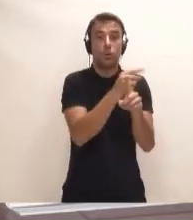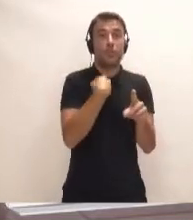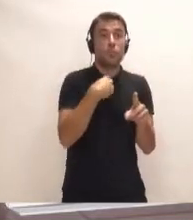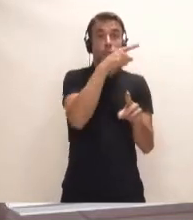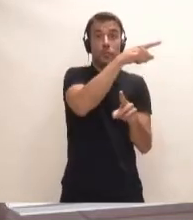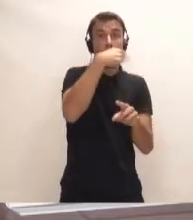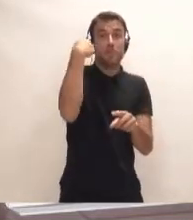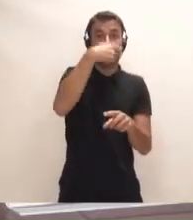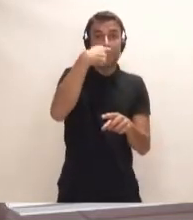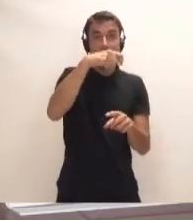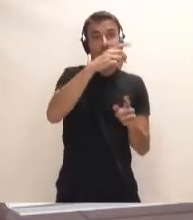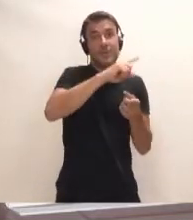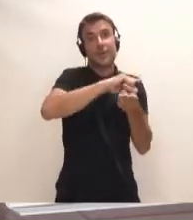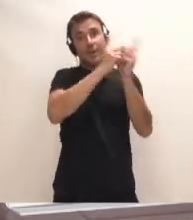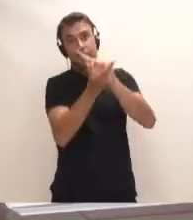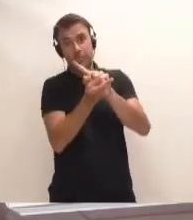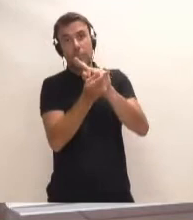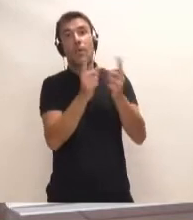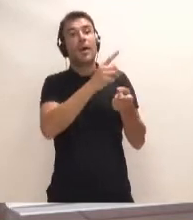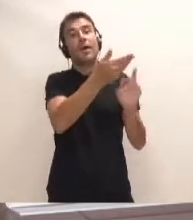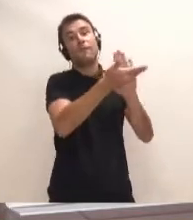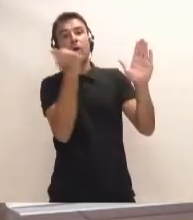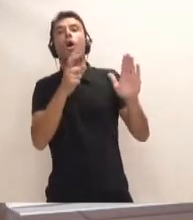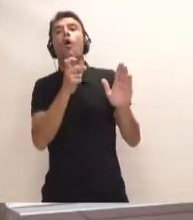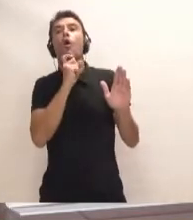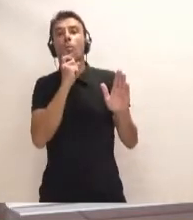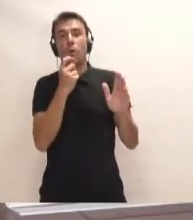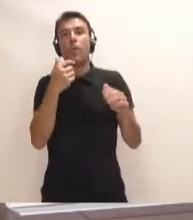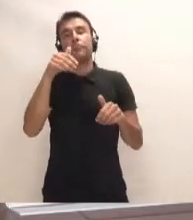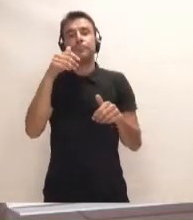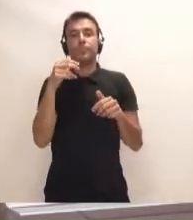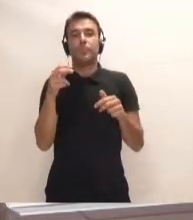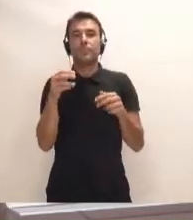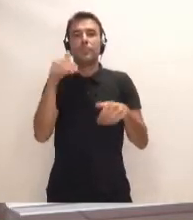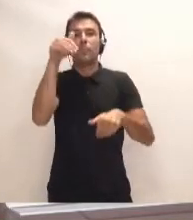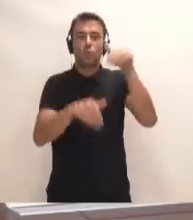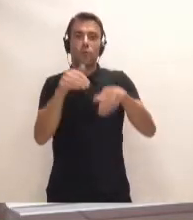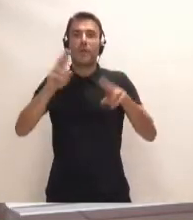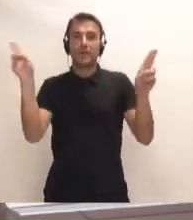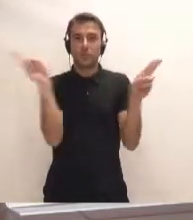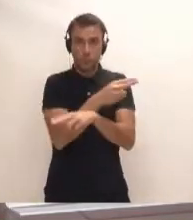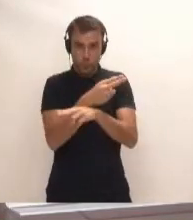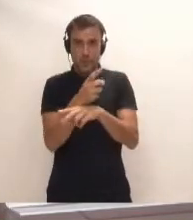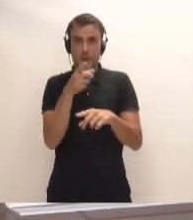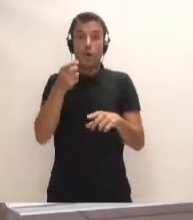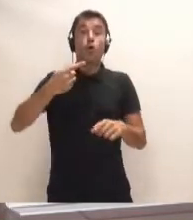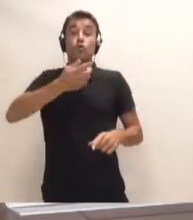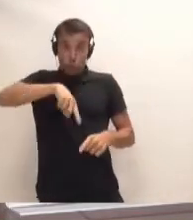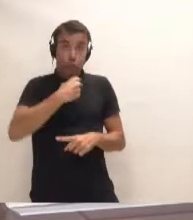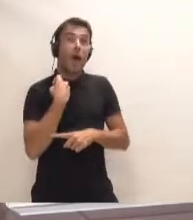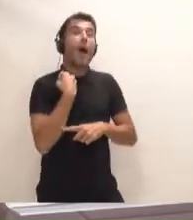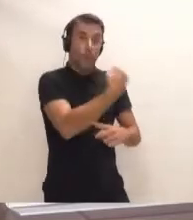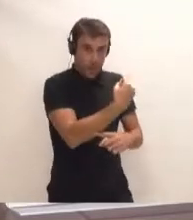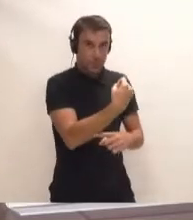presidencia, con una moción de censura que nuestro grupo aprobó. Parece que este caso ha quedado totalmente